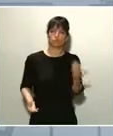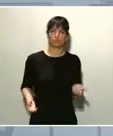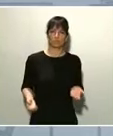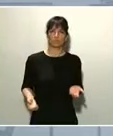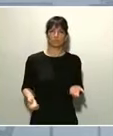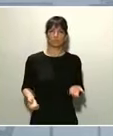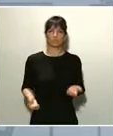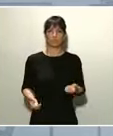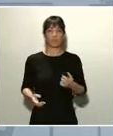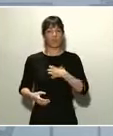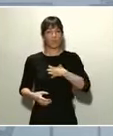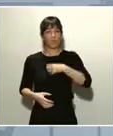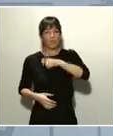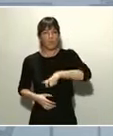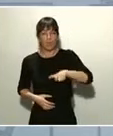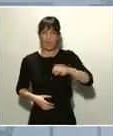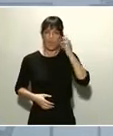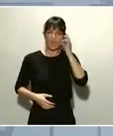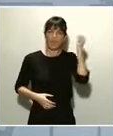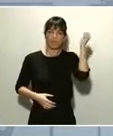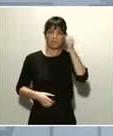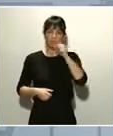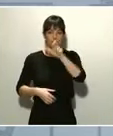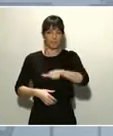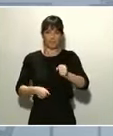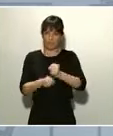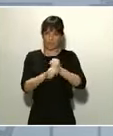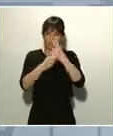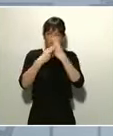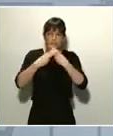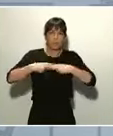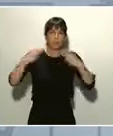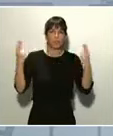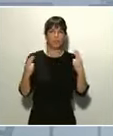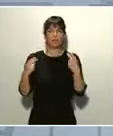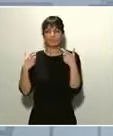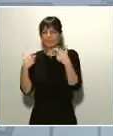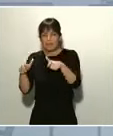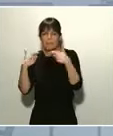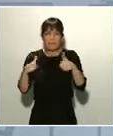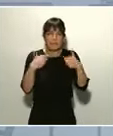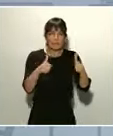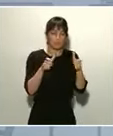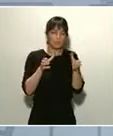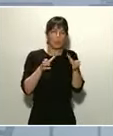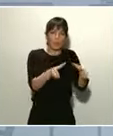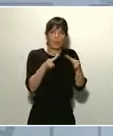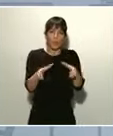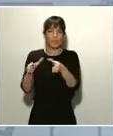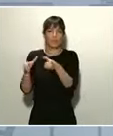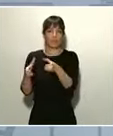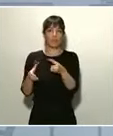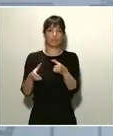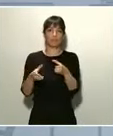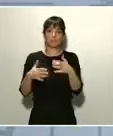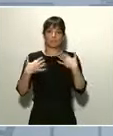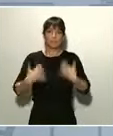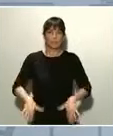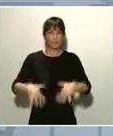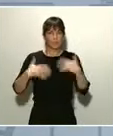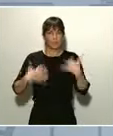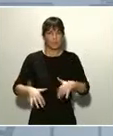funcionarios, funcionarias, del personal público, de cada uno de los departamentos y unidades que, como incansables y comprometidos